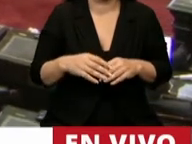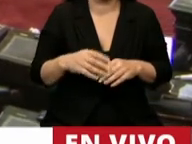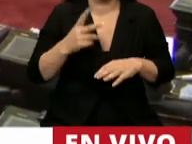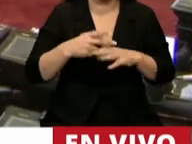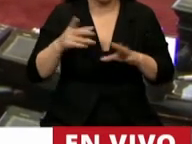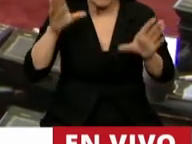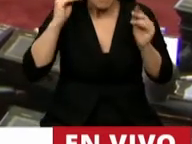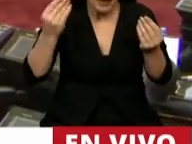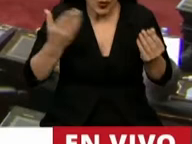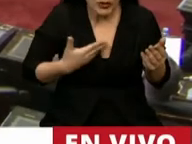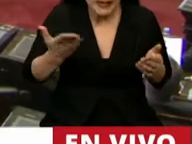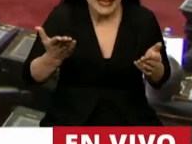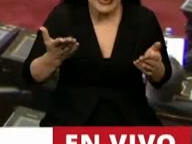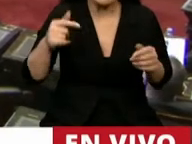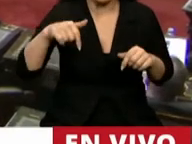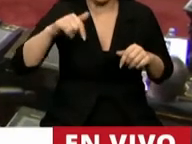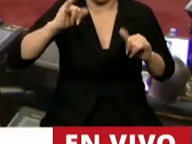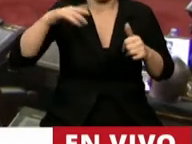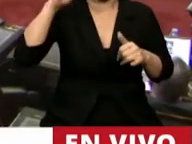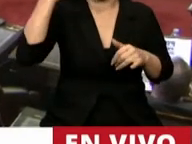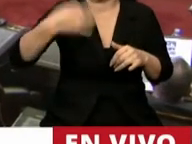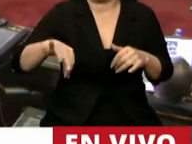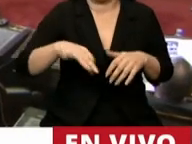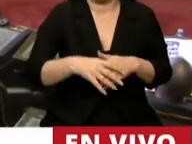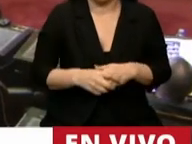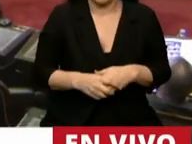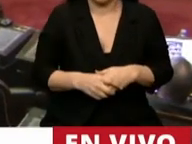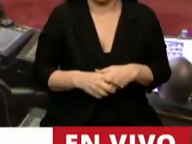¿Me escucha, presidente? Ahí lo escucho perfecto.